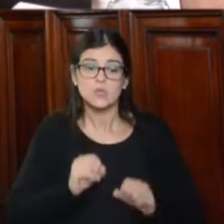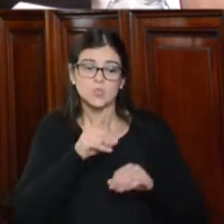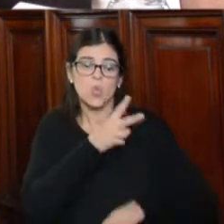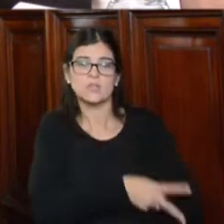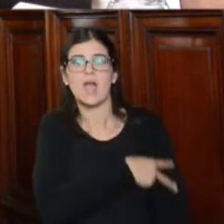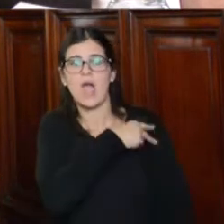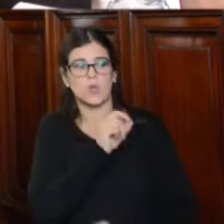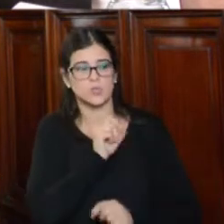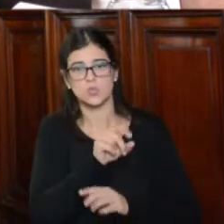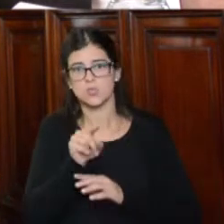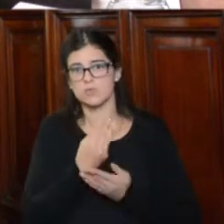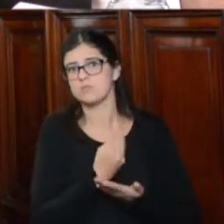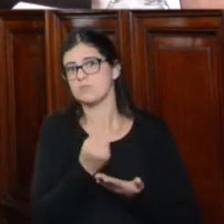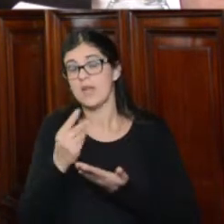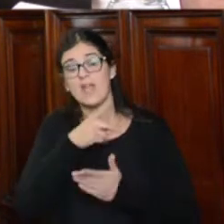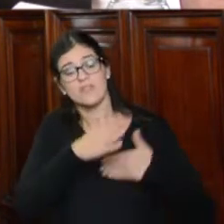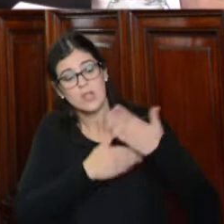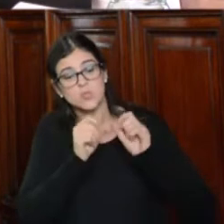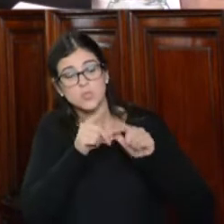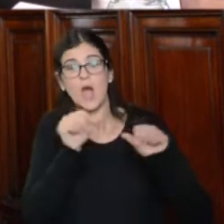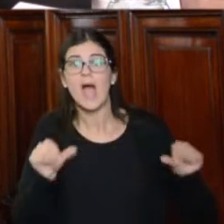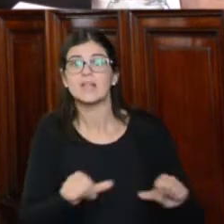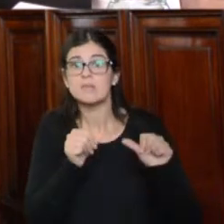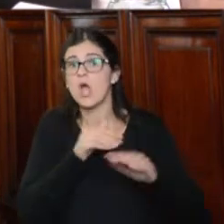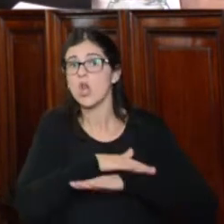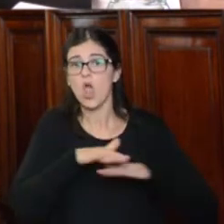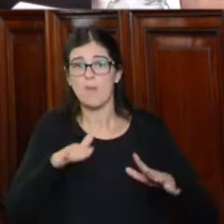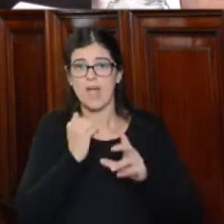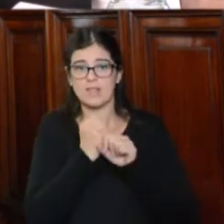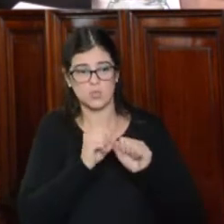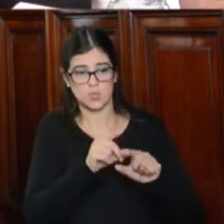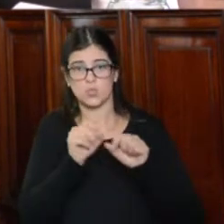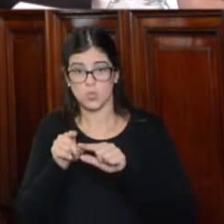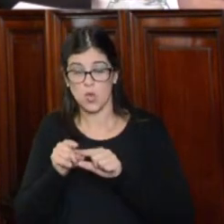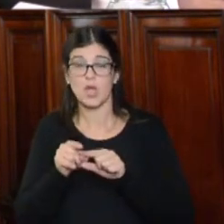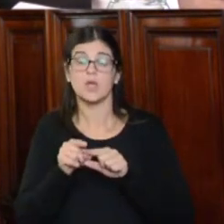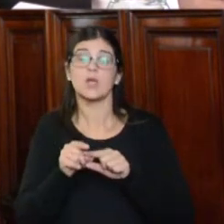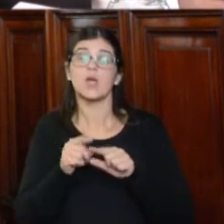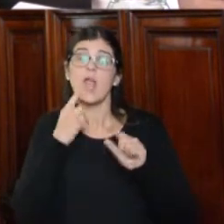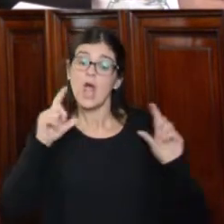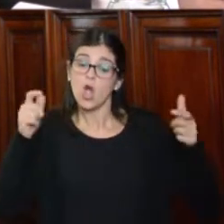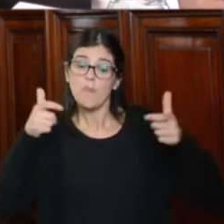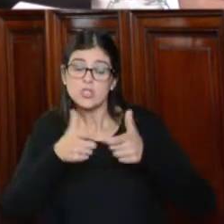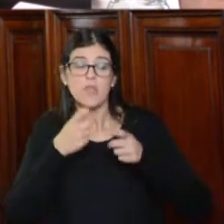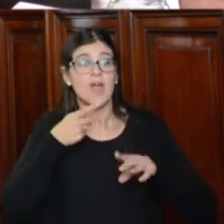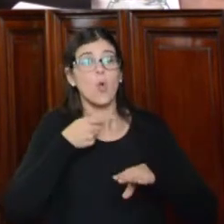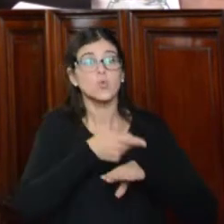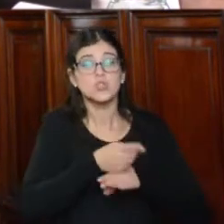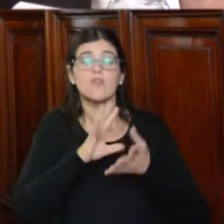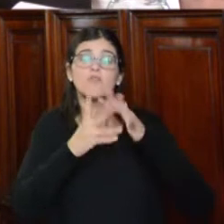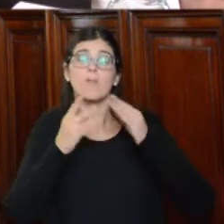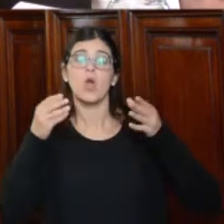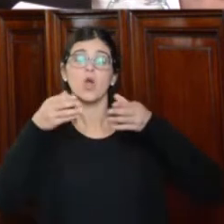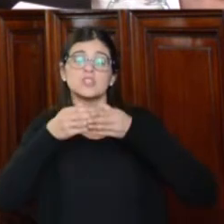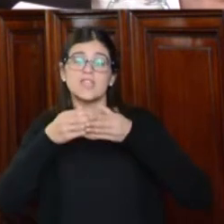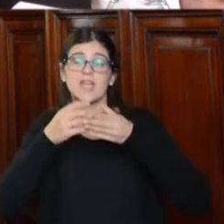cargos, desarrollando su actividad de manera normal. Ante la Comisión de Acusación del Consejo